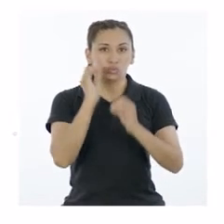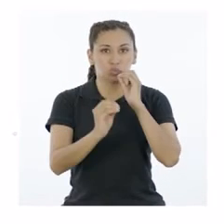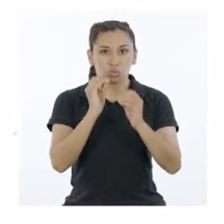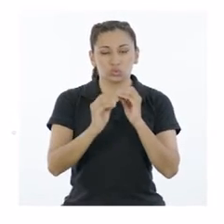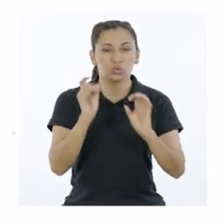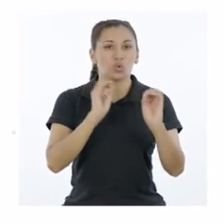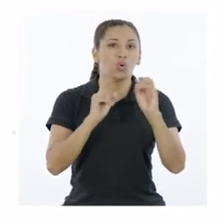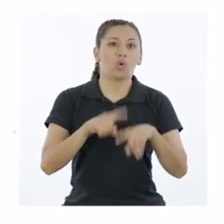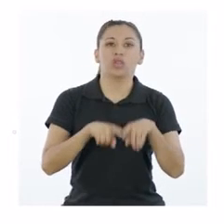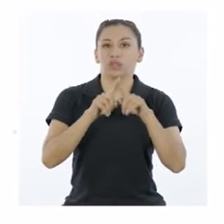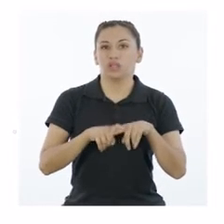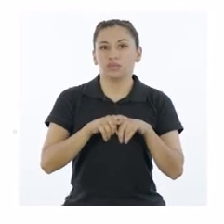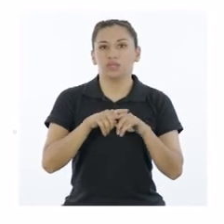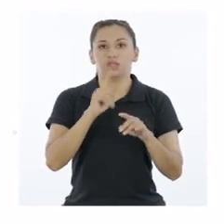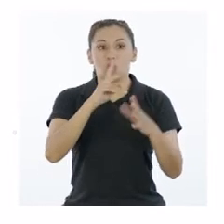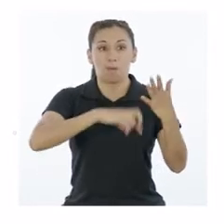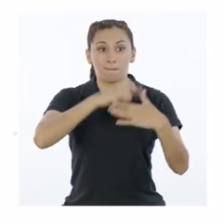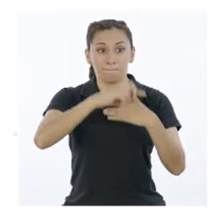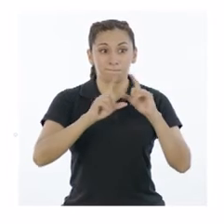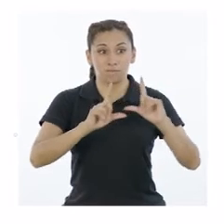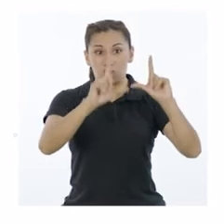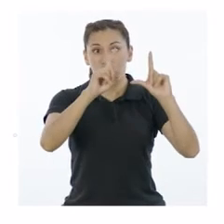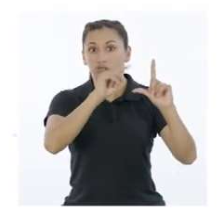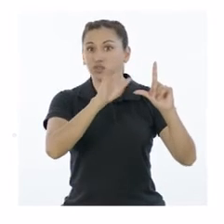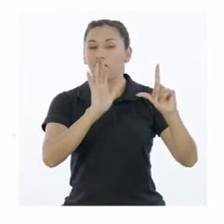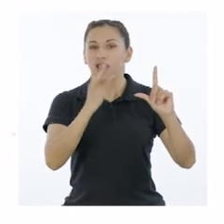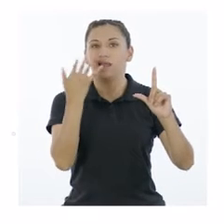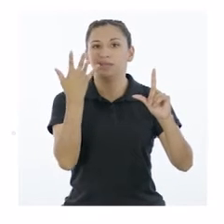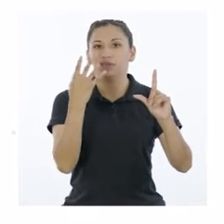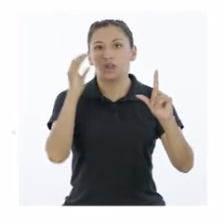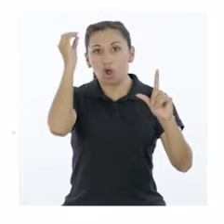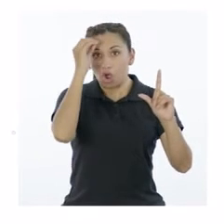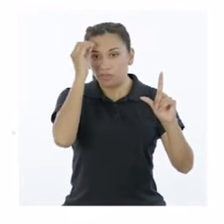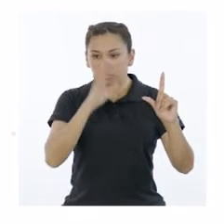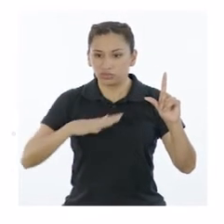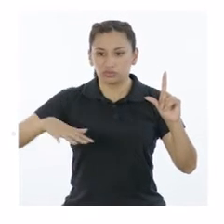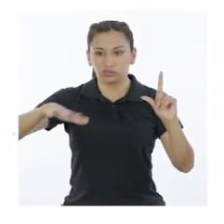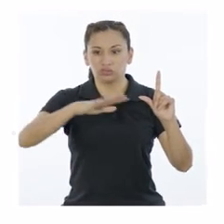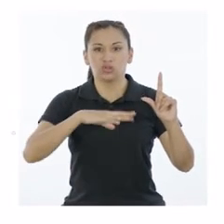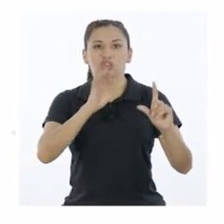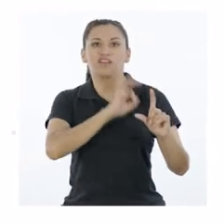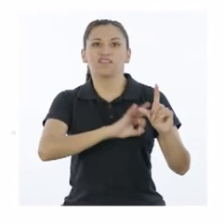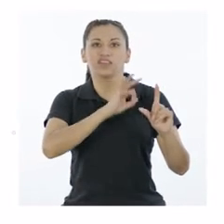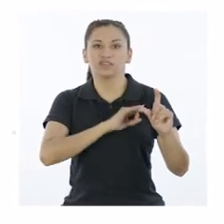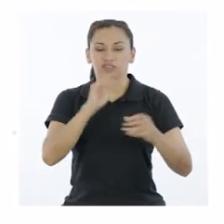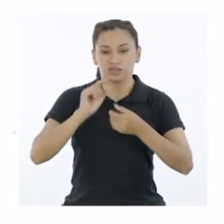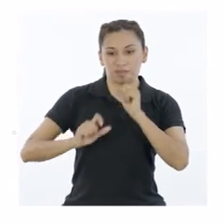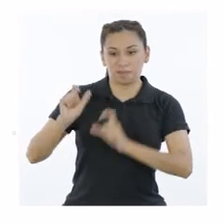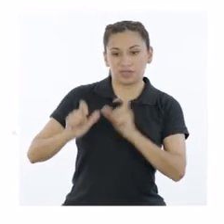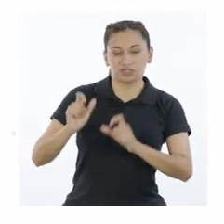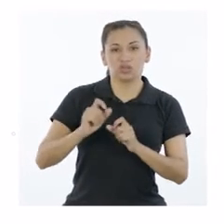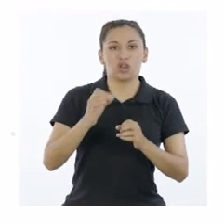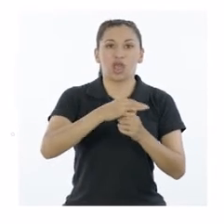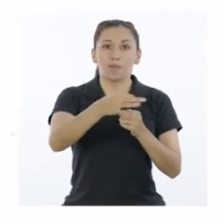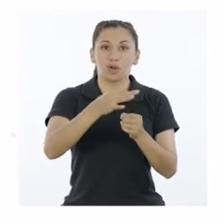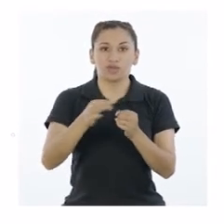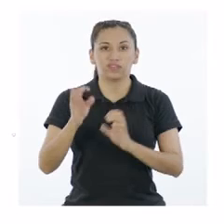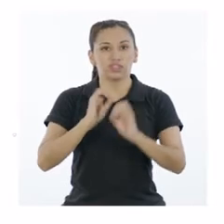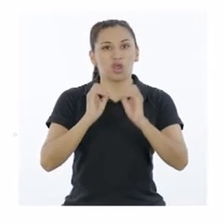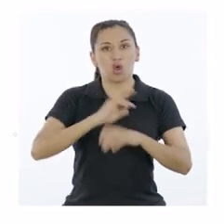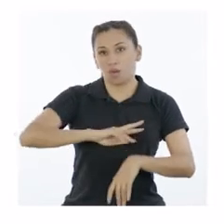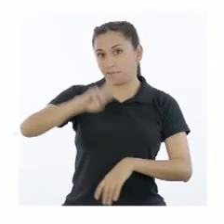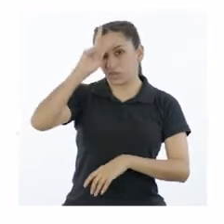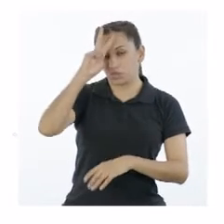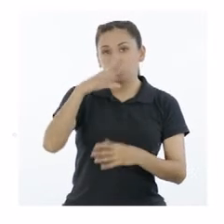dificultad o a hacer realidad un proyecto, un sueño que beneficia a nuestra localidad, región o país.